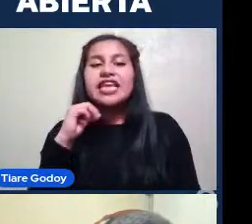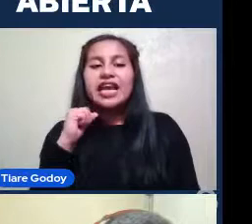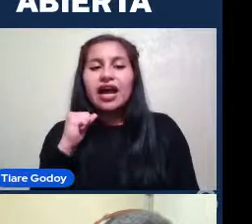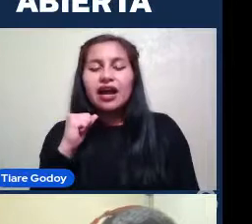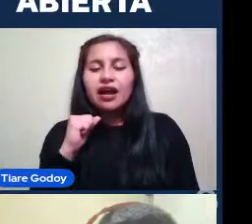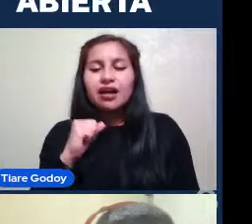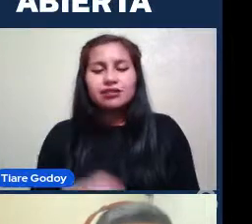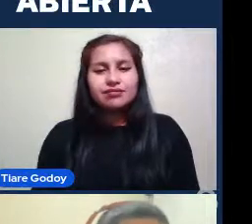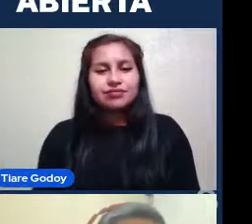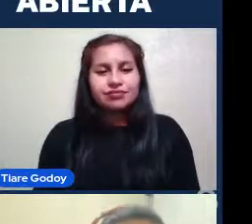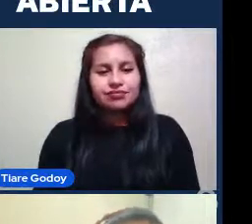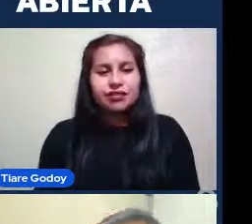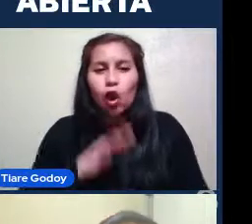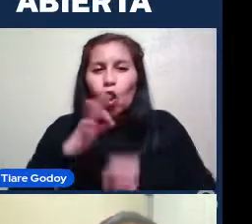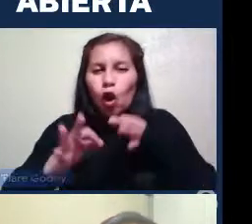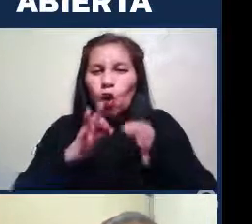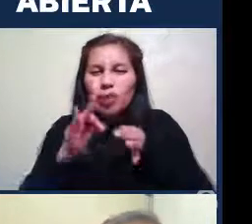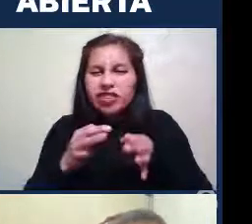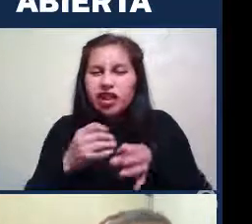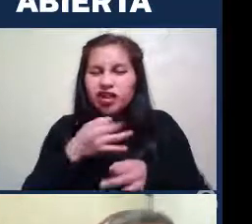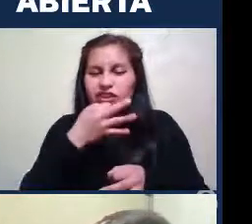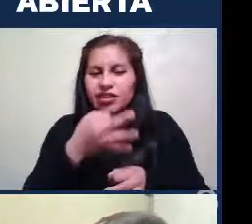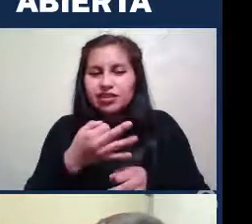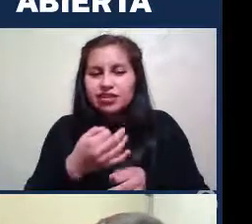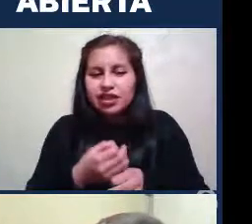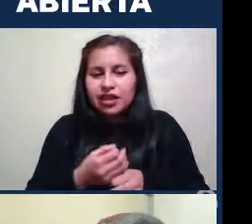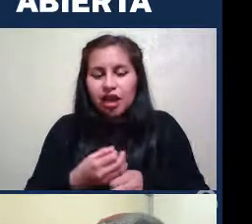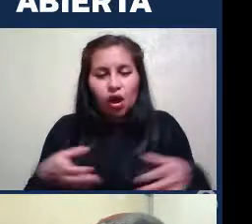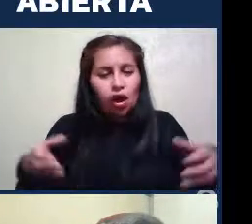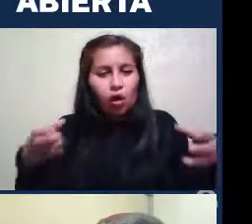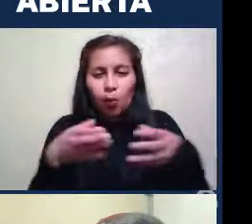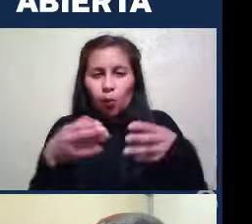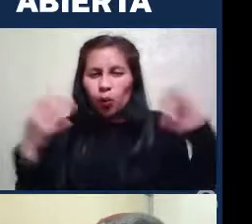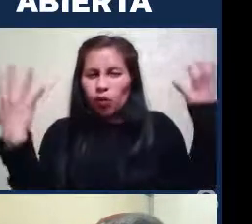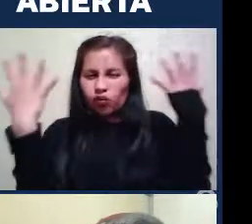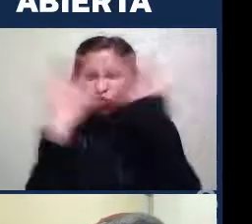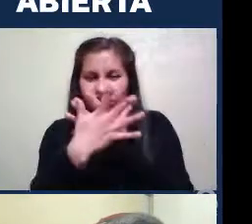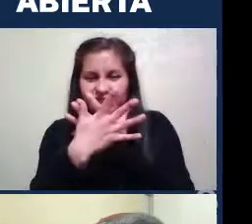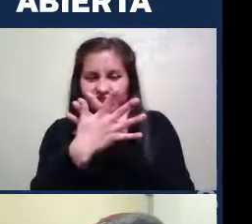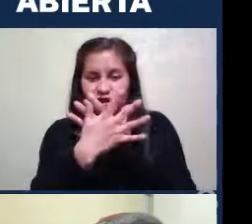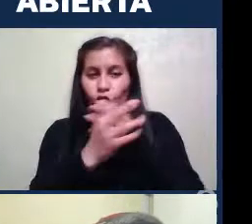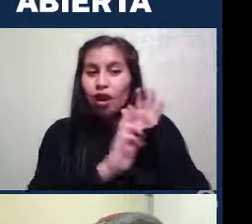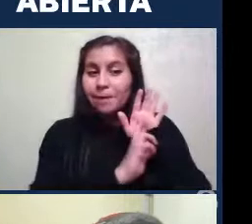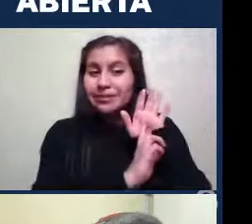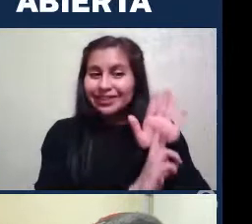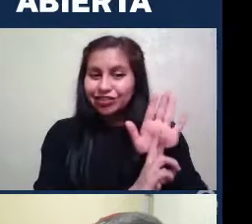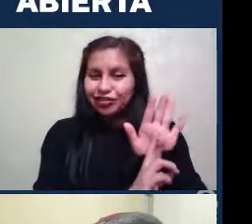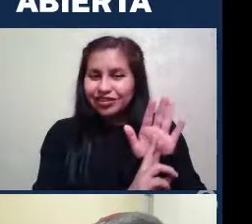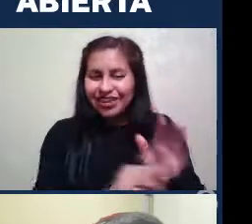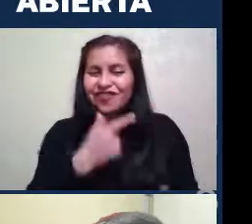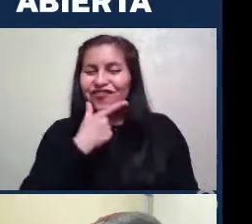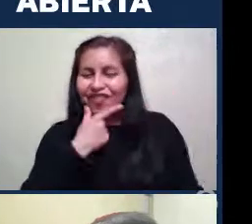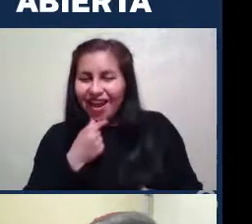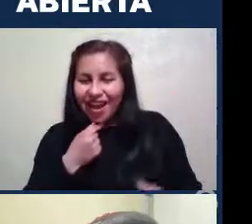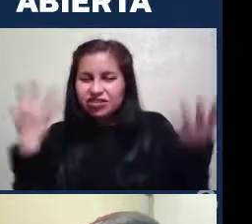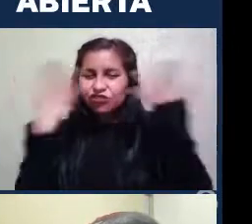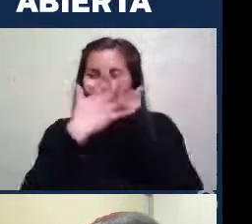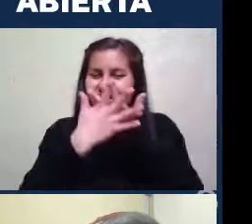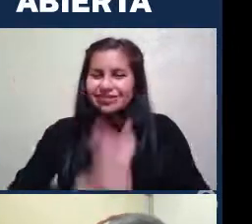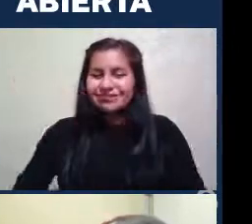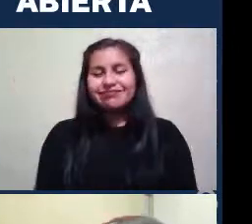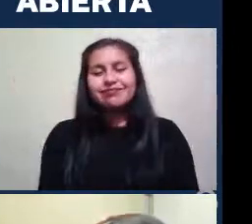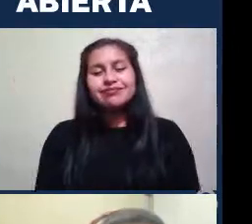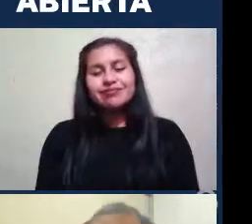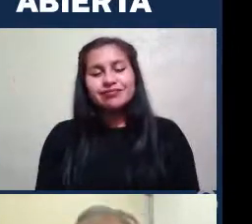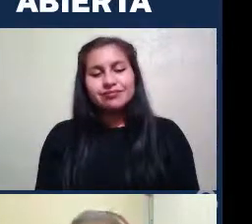Confundirnos Con las representaciones Me imagino que Hace alusión A que No sé A cómo se puede Detectar Si una galaxia Es